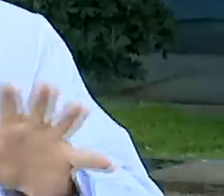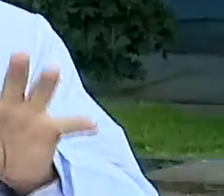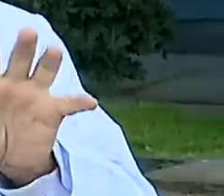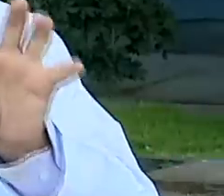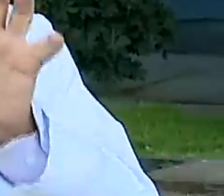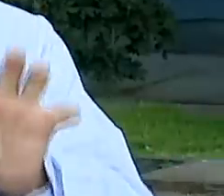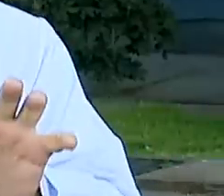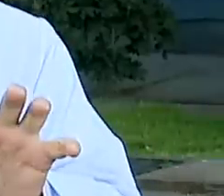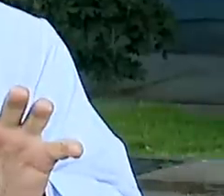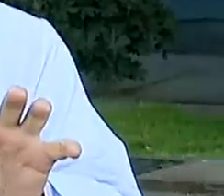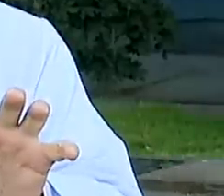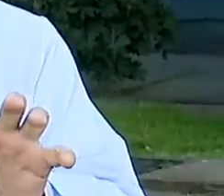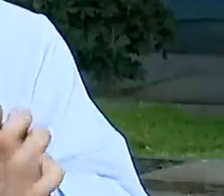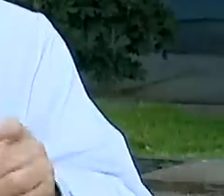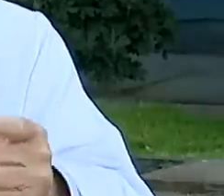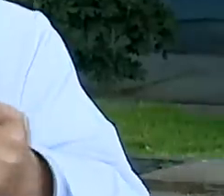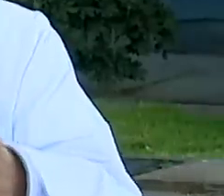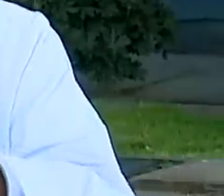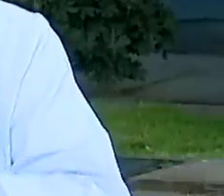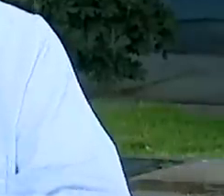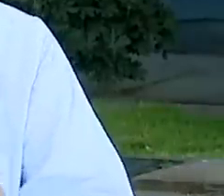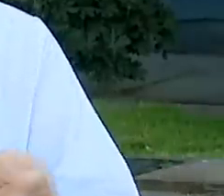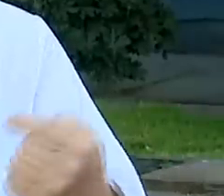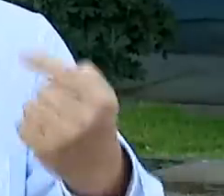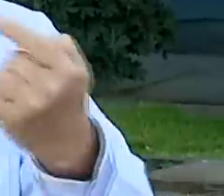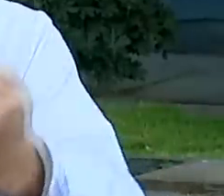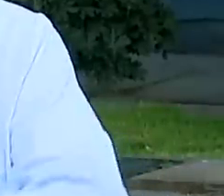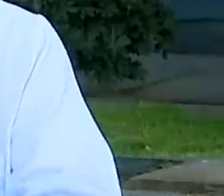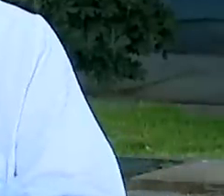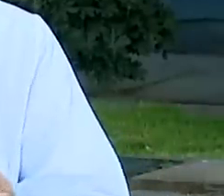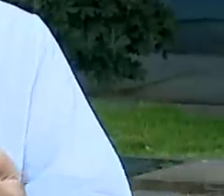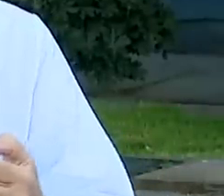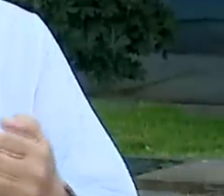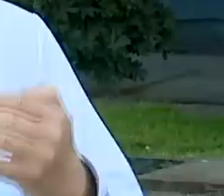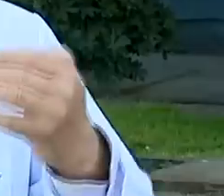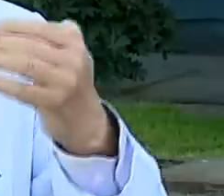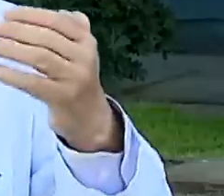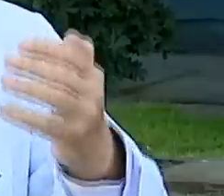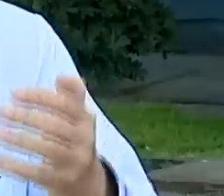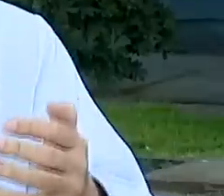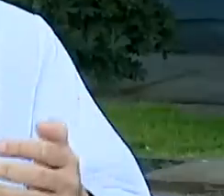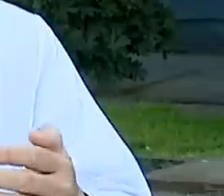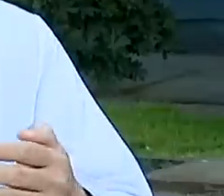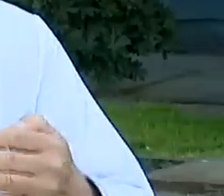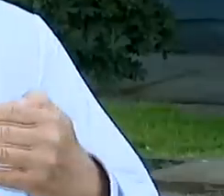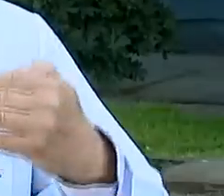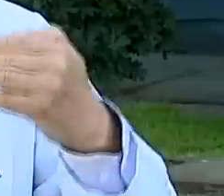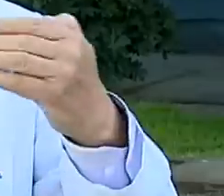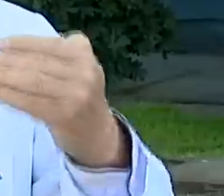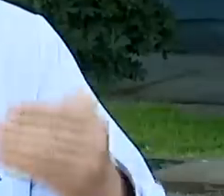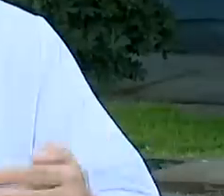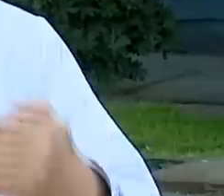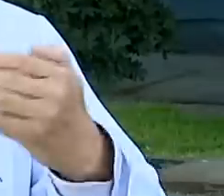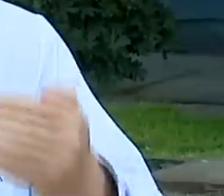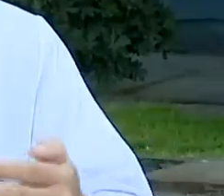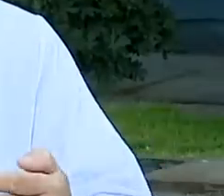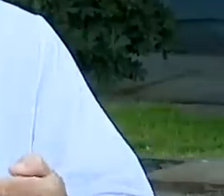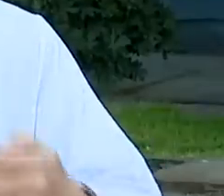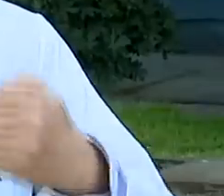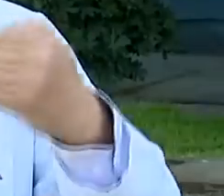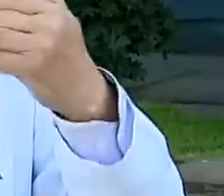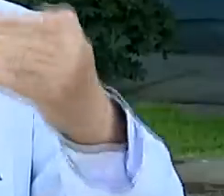¿Qué es la enfermedad